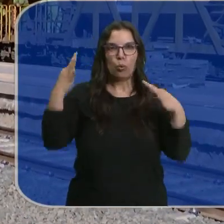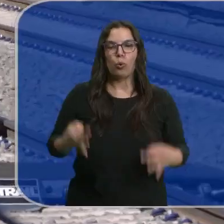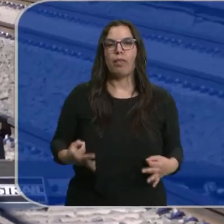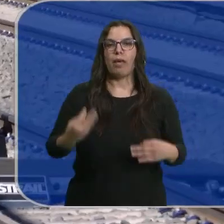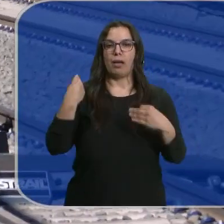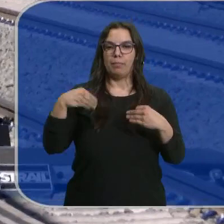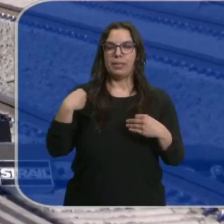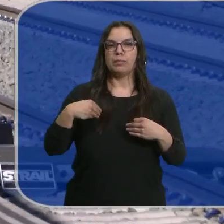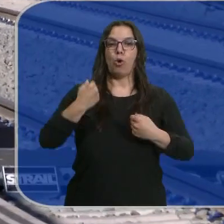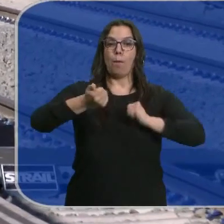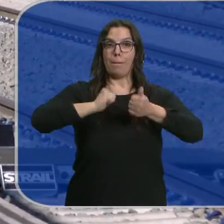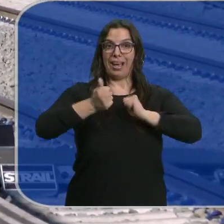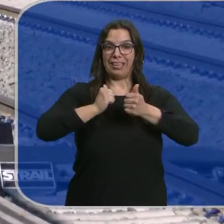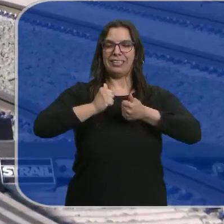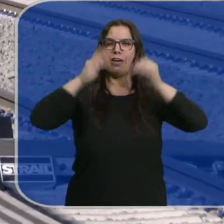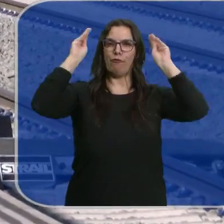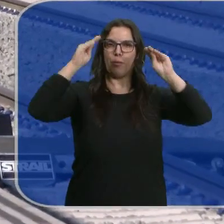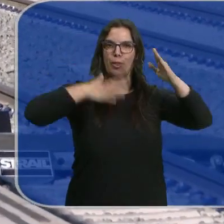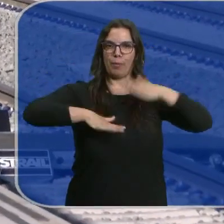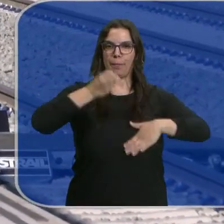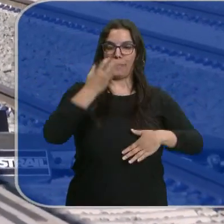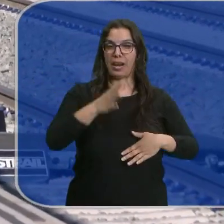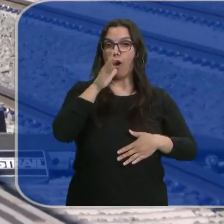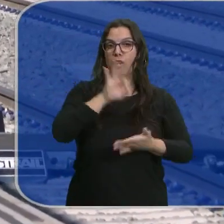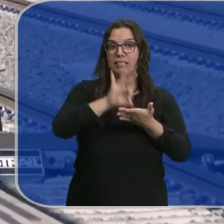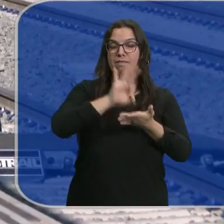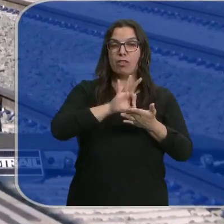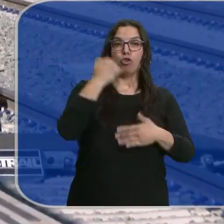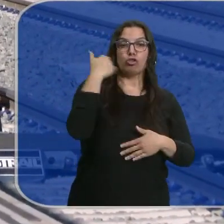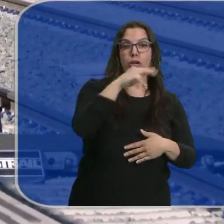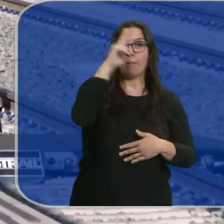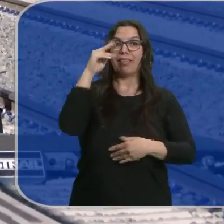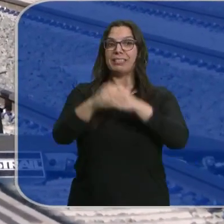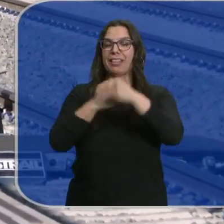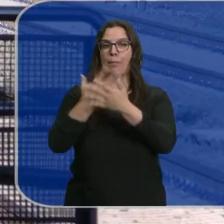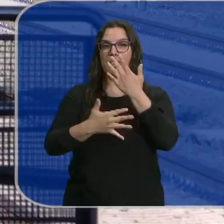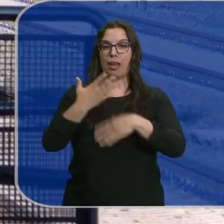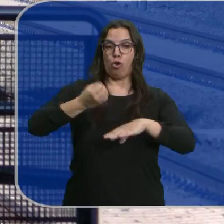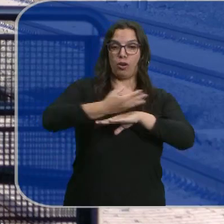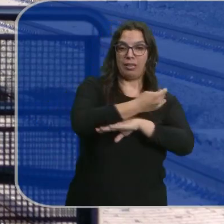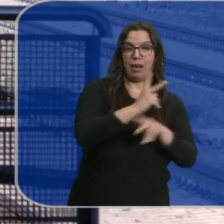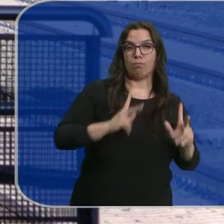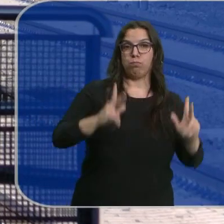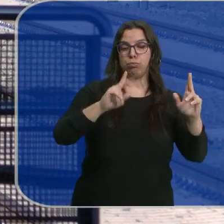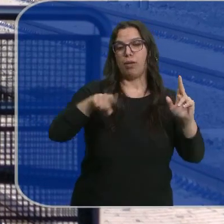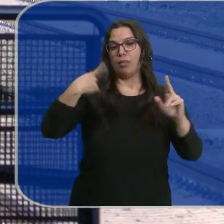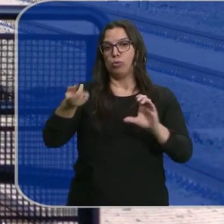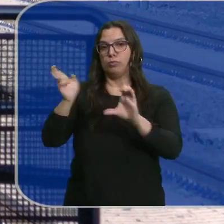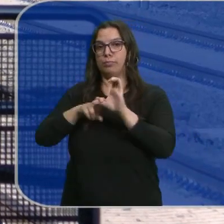formación de sus maquinistas. Hasta ahora el servicio entre Soria y Madrid se había realizado con un combinado entre autobús y tren.